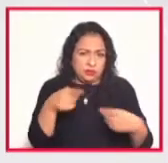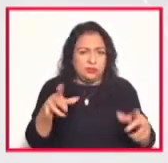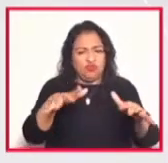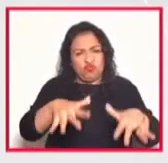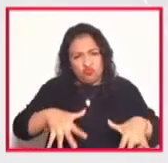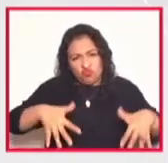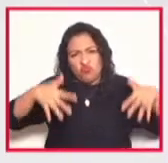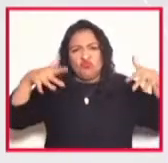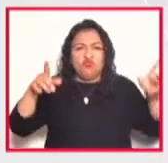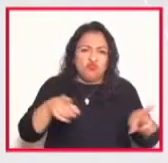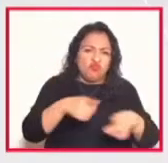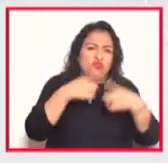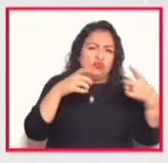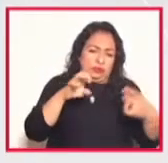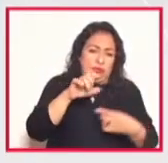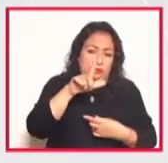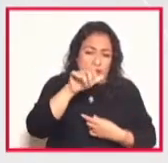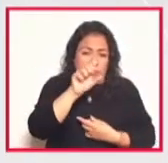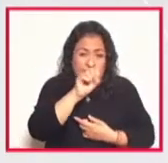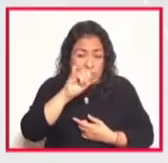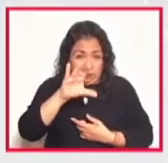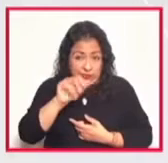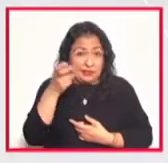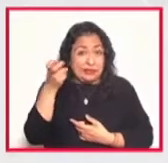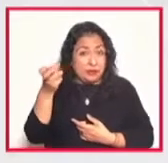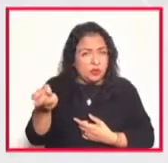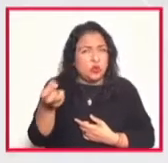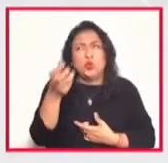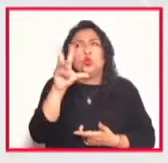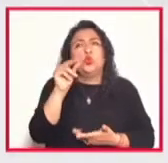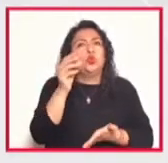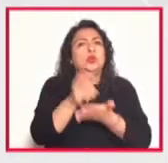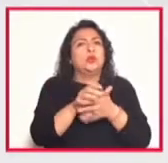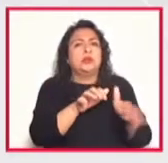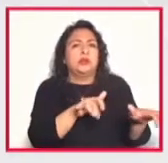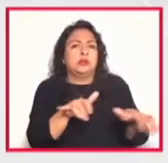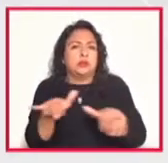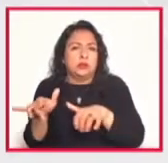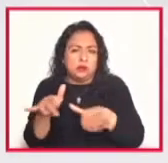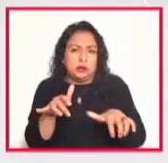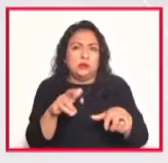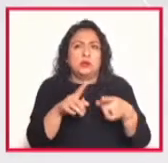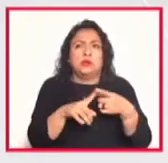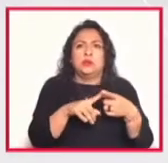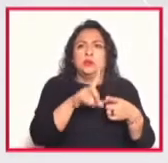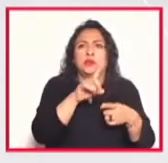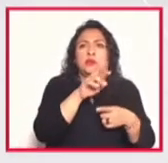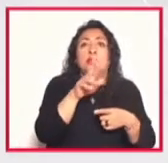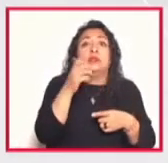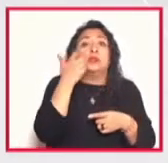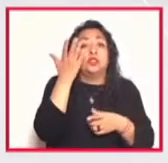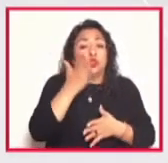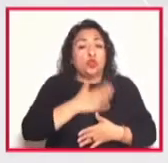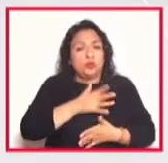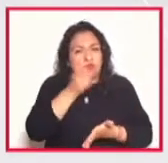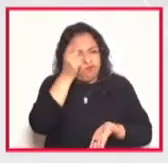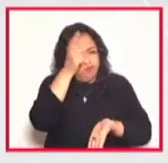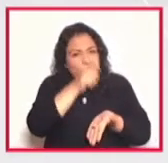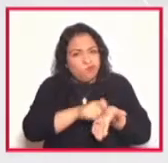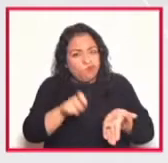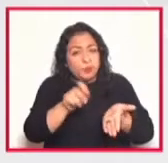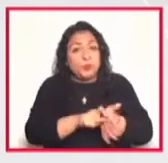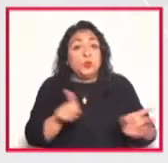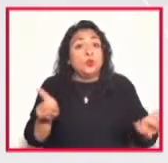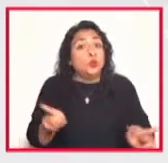y en base a eso él más que ser pianista por influencia de Darius Milot quiso ser compositor entonces